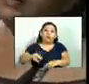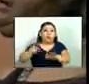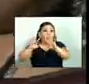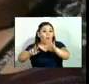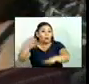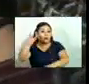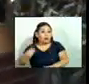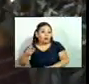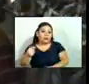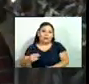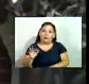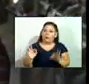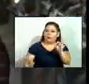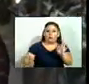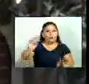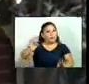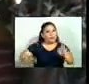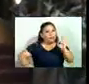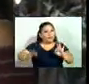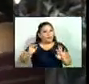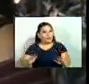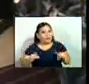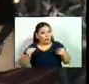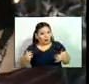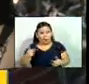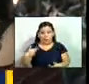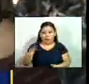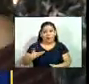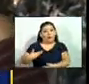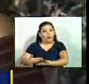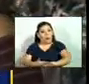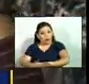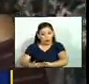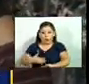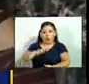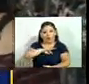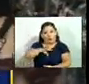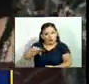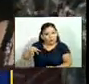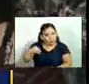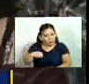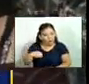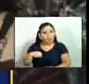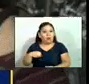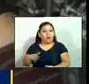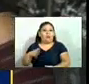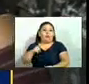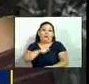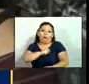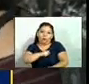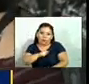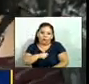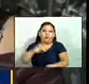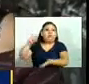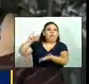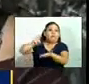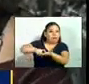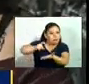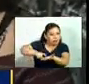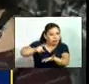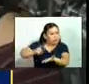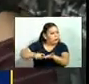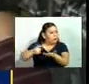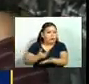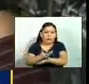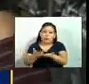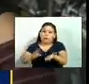venir, es muy injusto también, porque aquí dependen nuestros hijos, nuestra familia, tenemos cargos, tenemos deudas, tenemos muchas